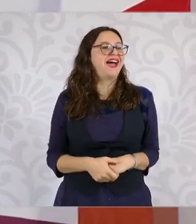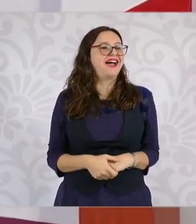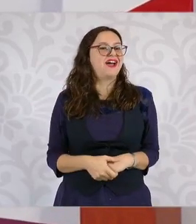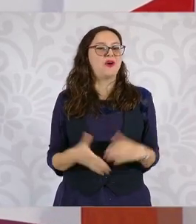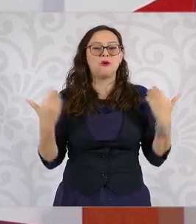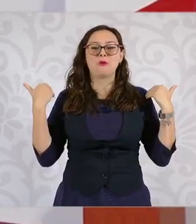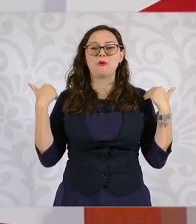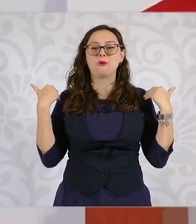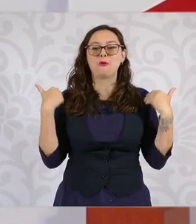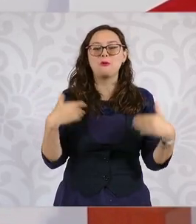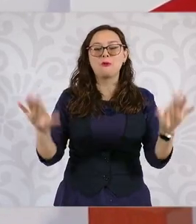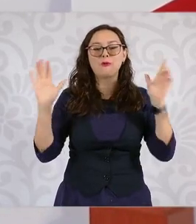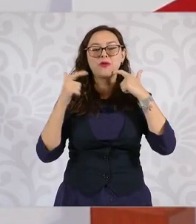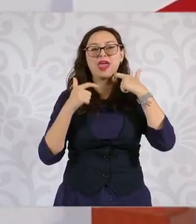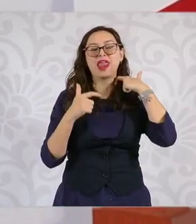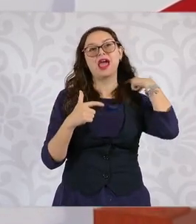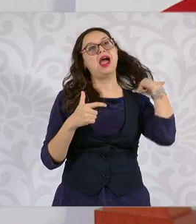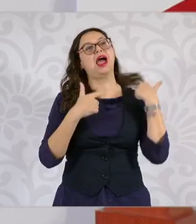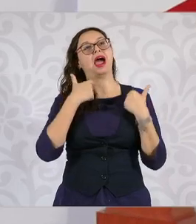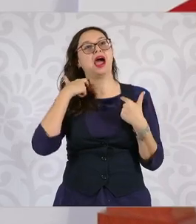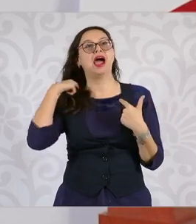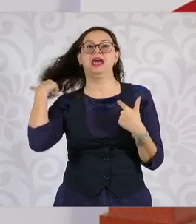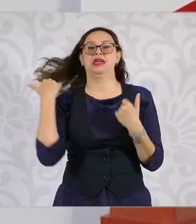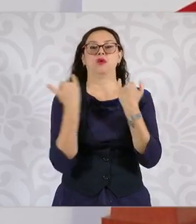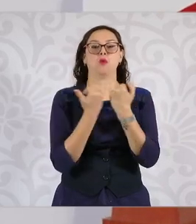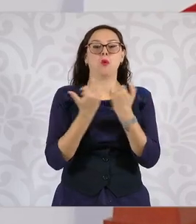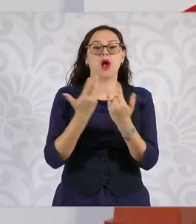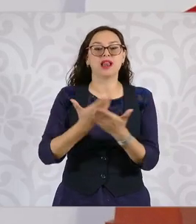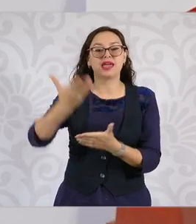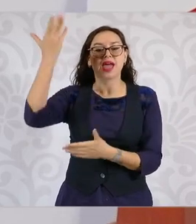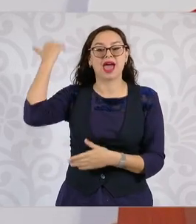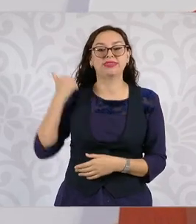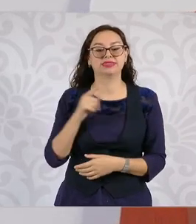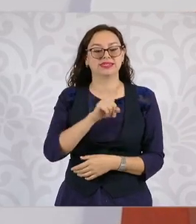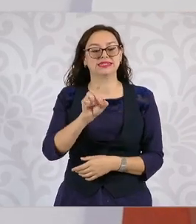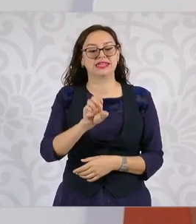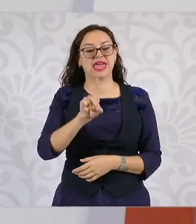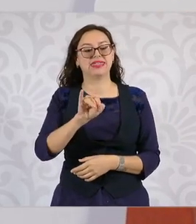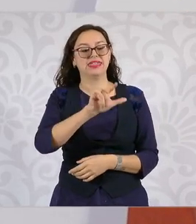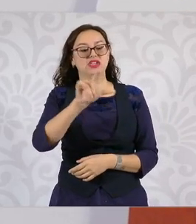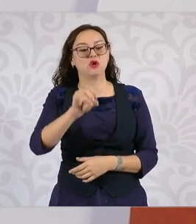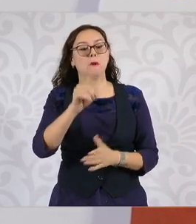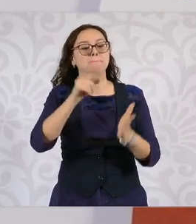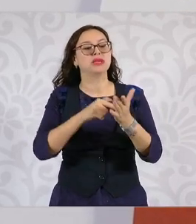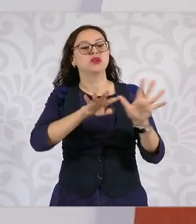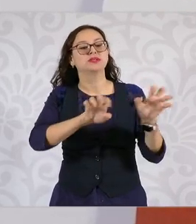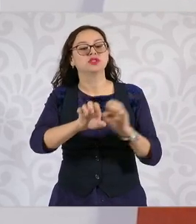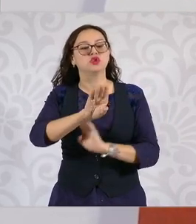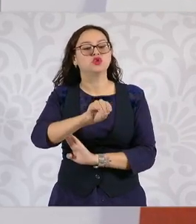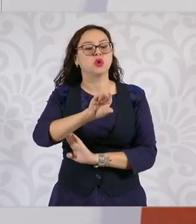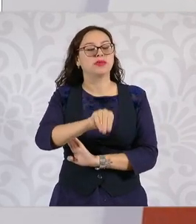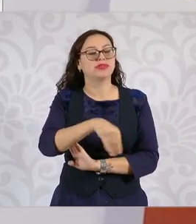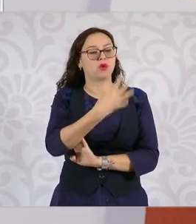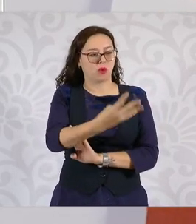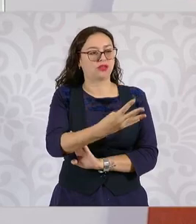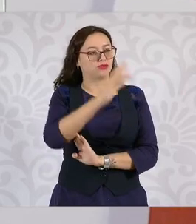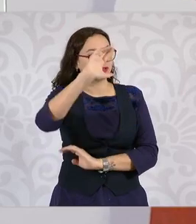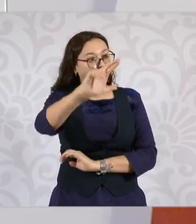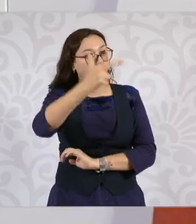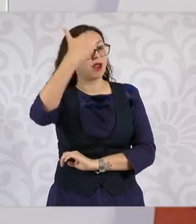Judicial como la que hizo Cedillo en 1994. ¿Qué reforma fue esa?